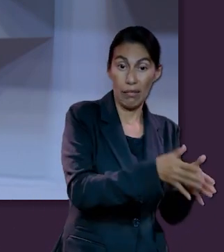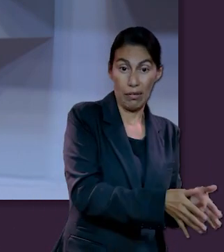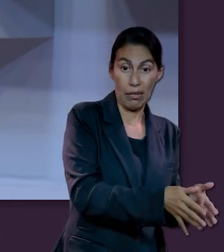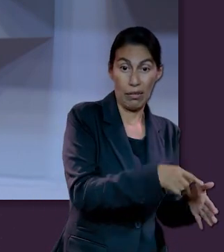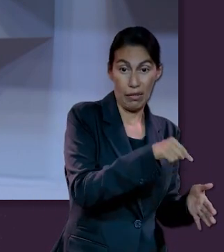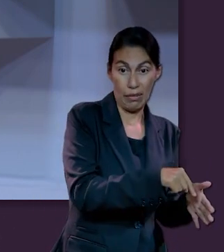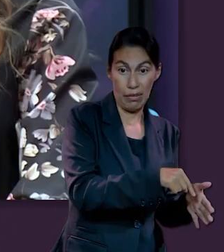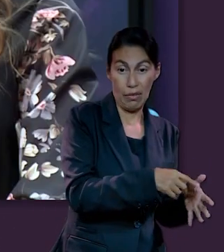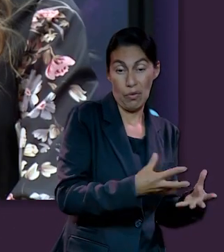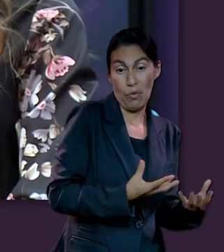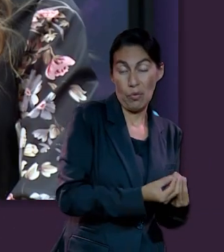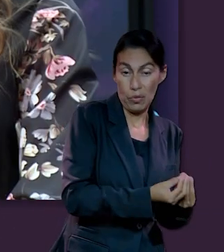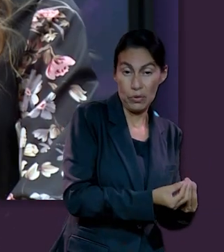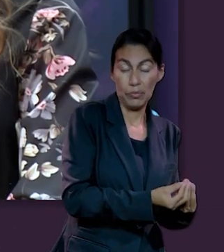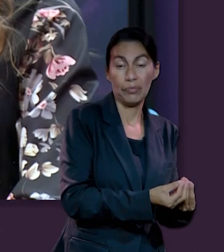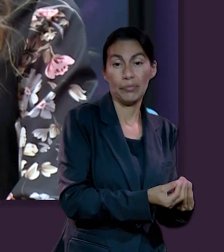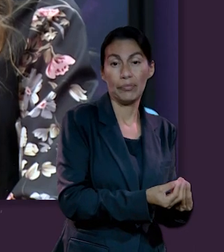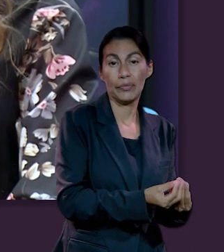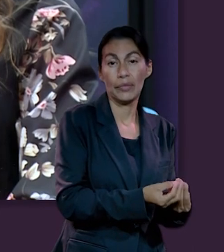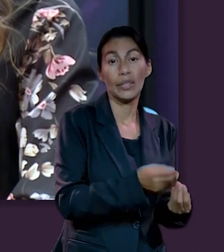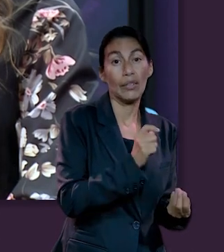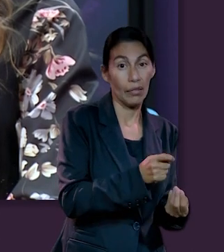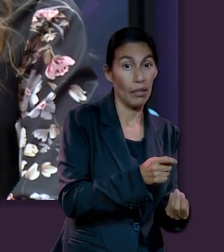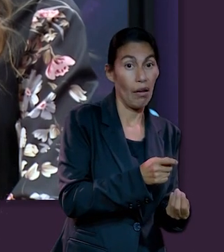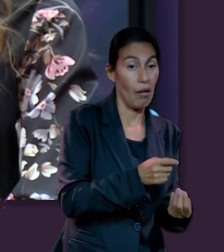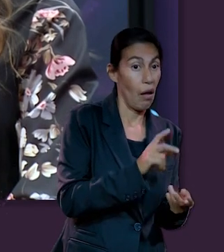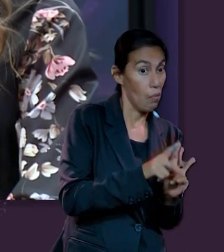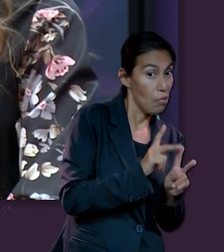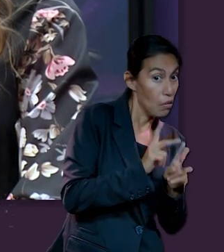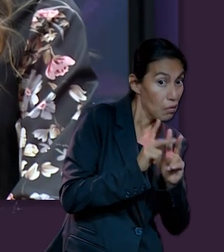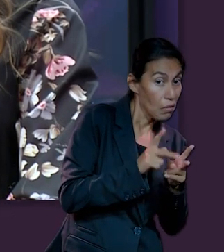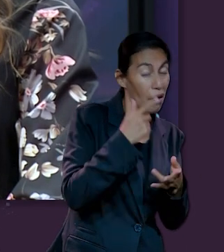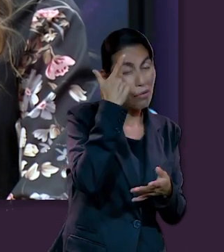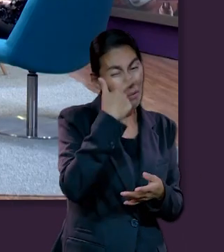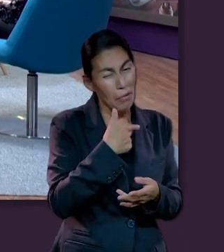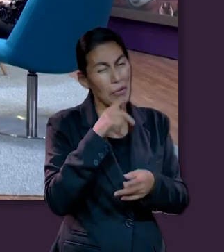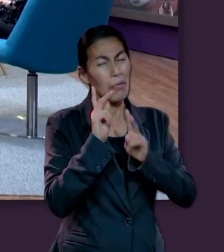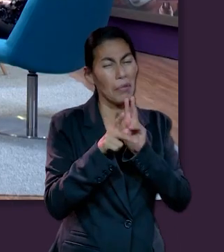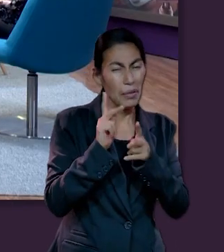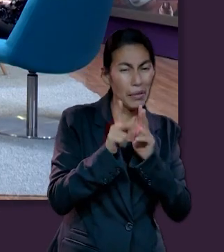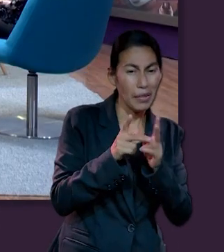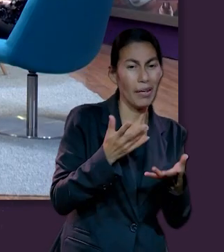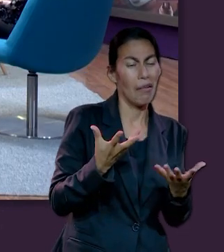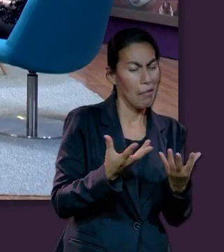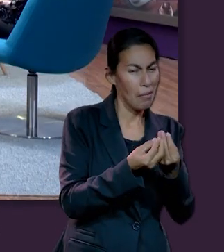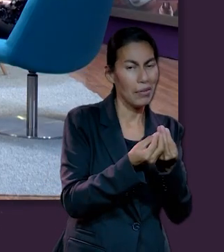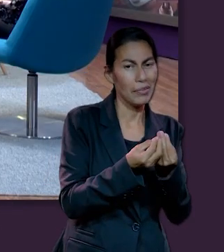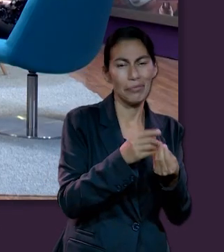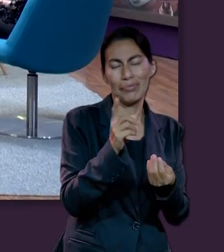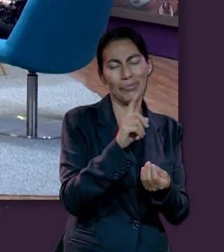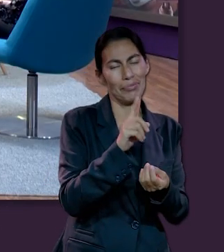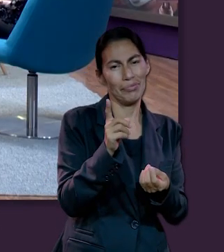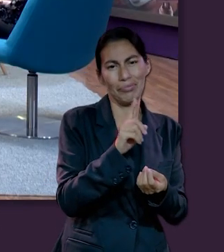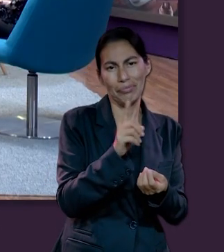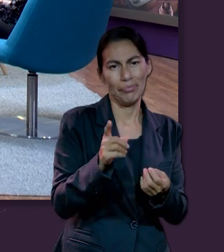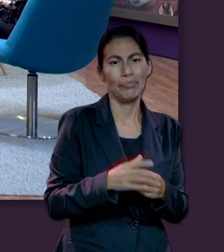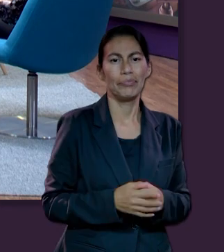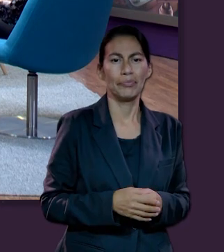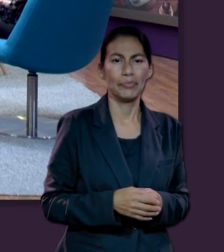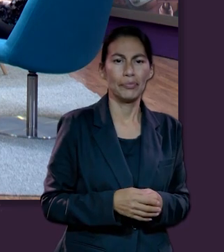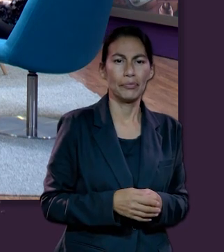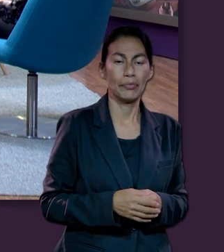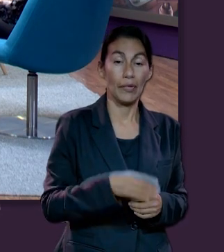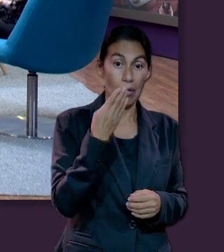fueran enterrados junto a sus antepasados, no significaba que estaban de pronto tal vez en las noches conversando. Reunidos. ¿Por qué?